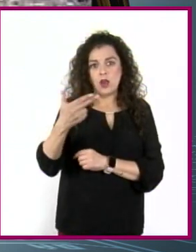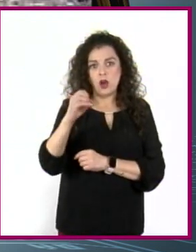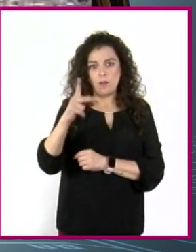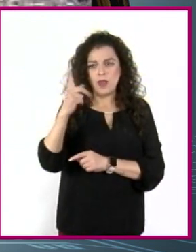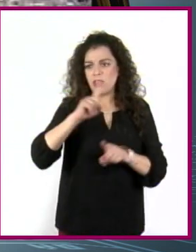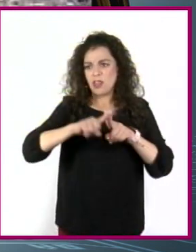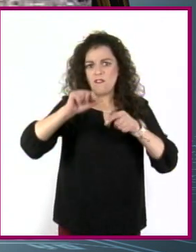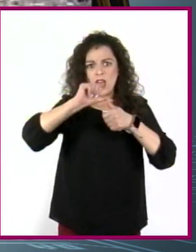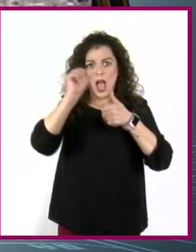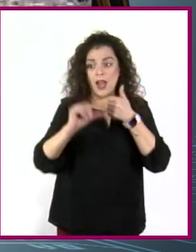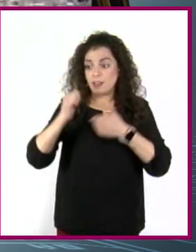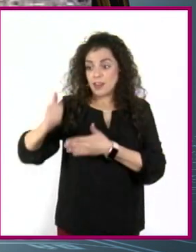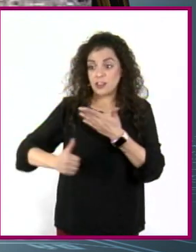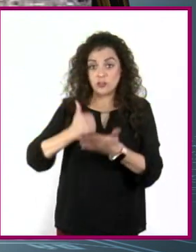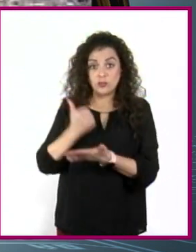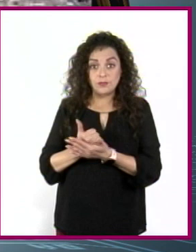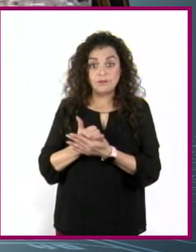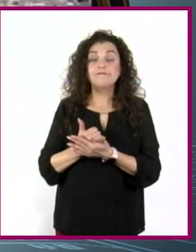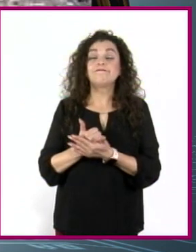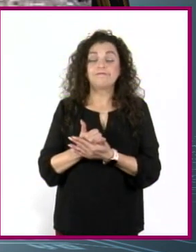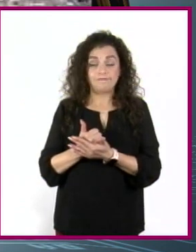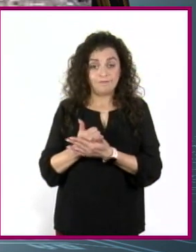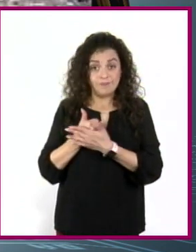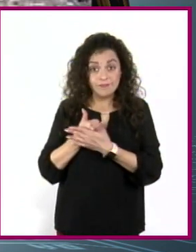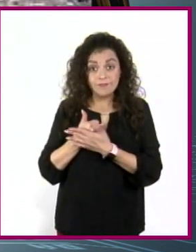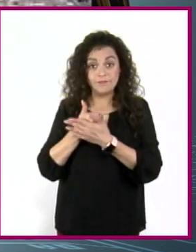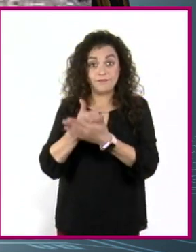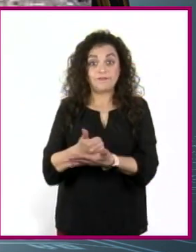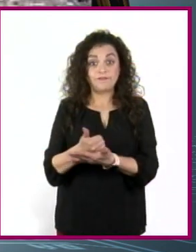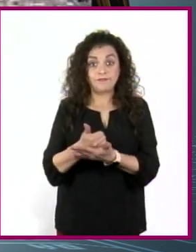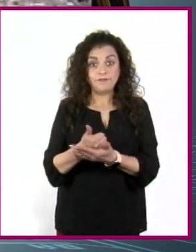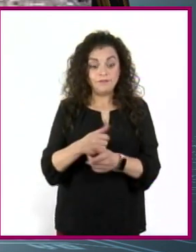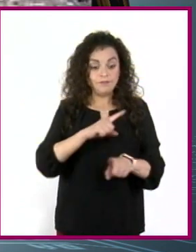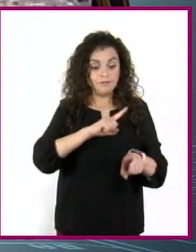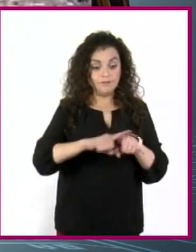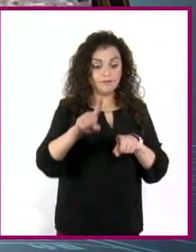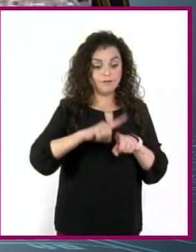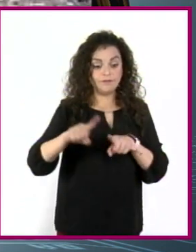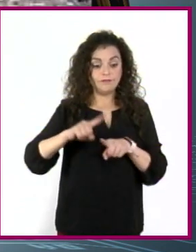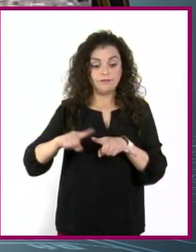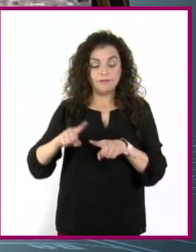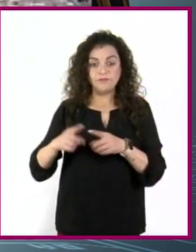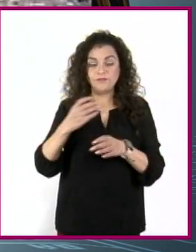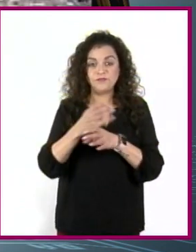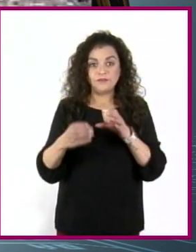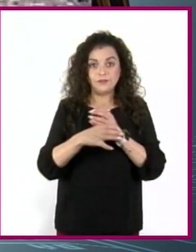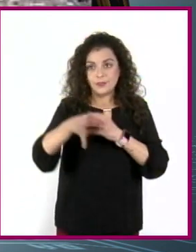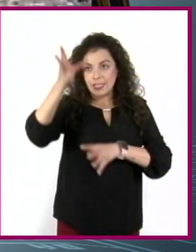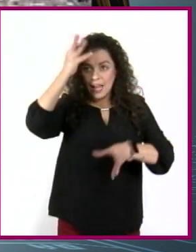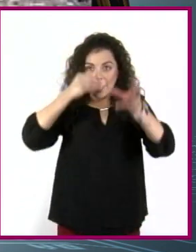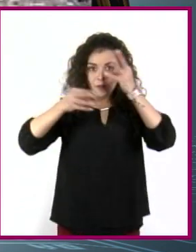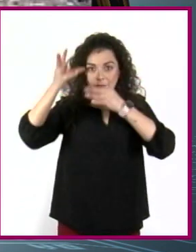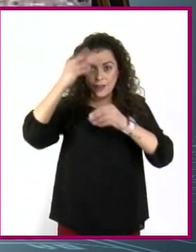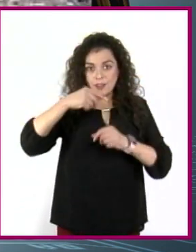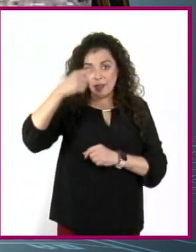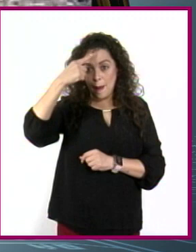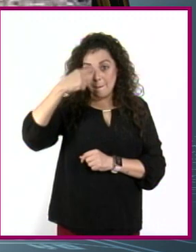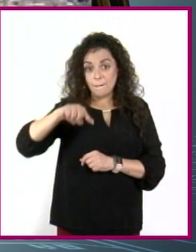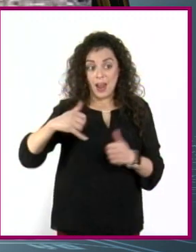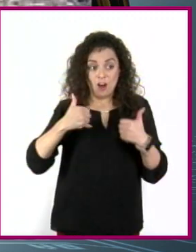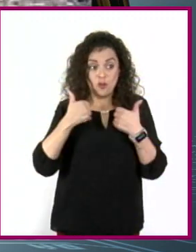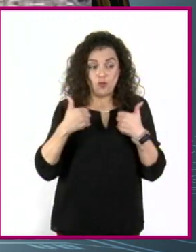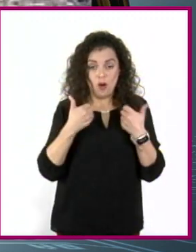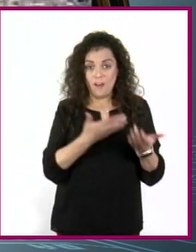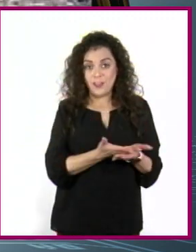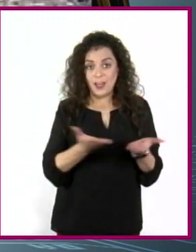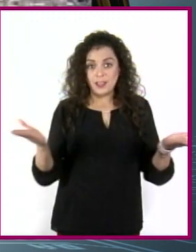se han dedicado a darles herramientas y una serie de conocimientos a los jóvenes para que conozcan algo